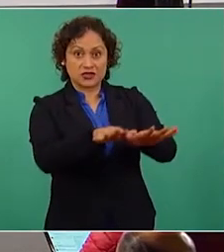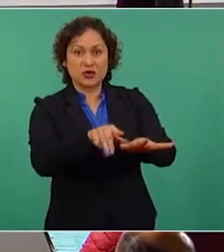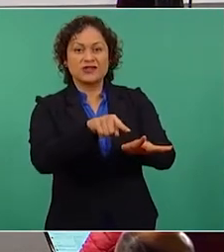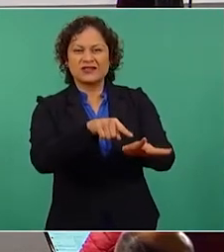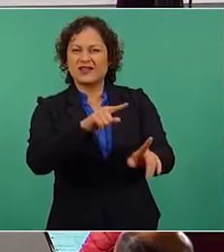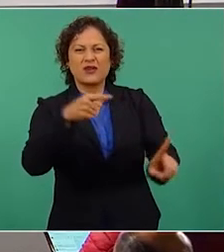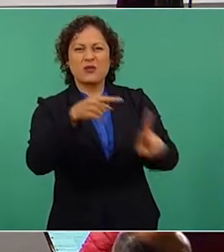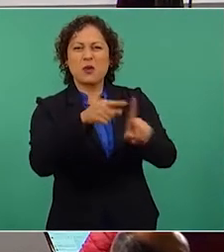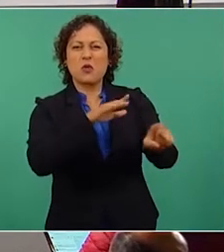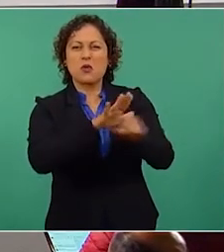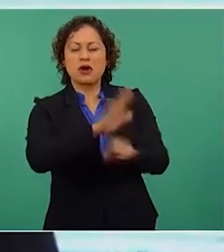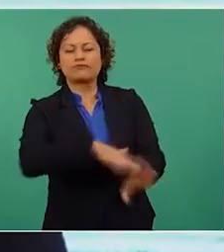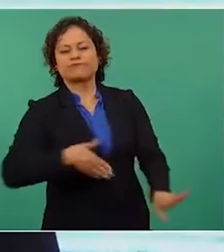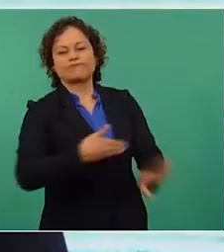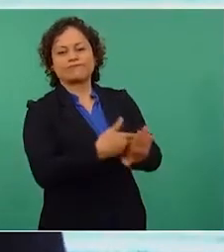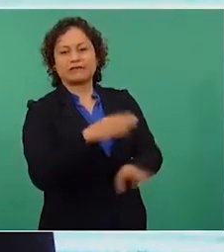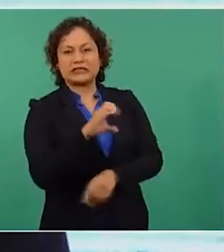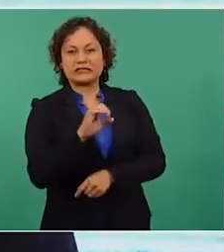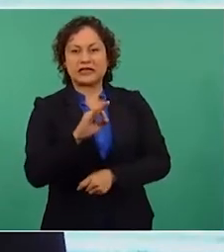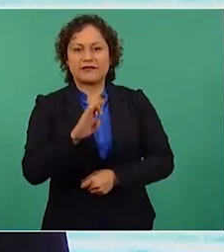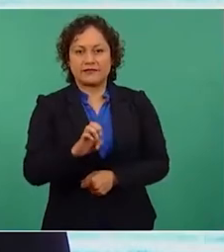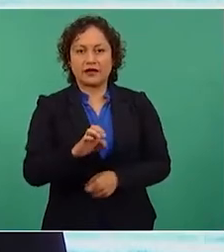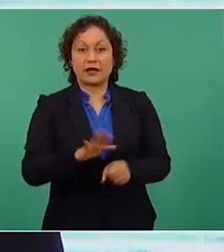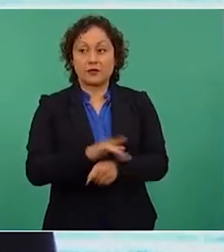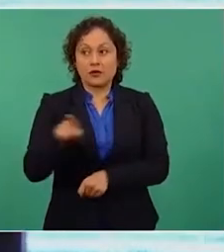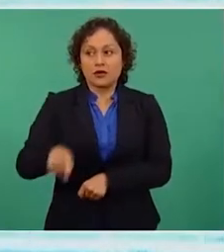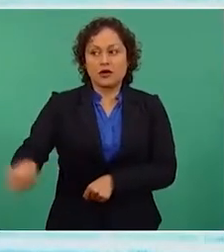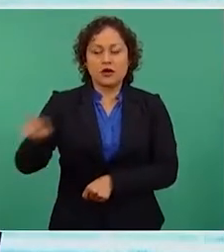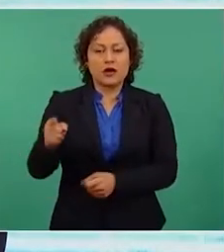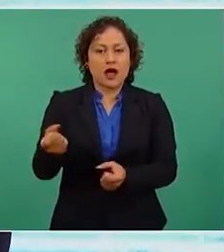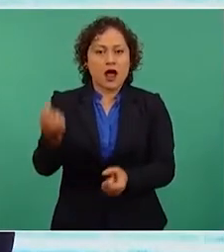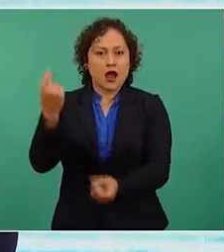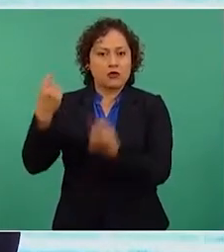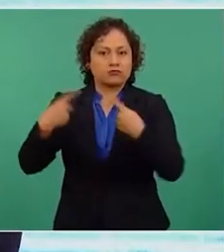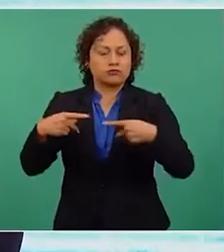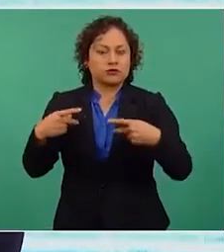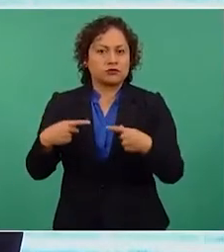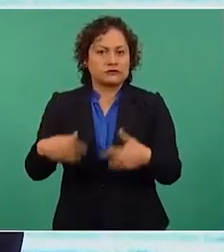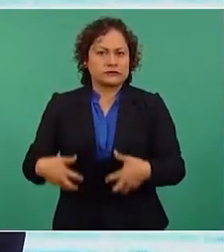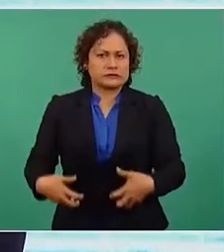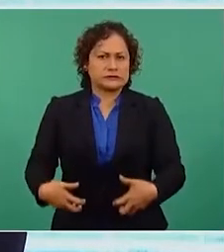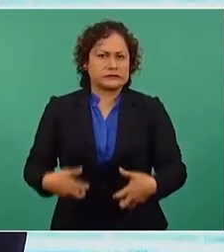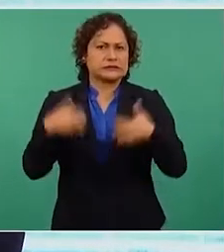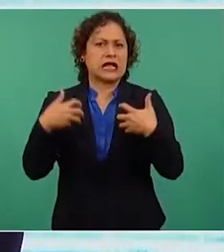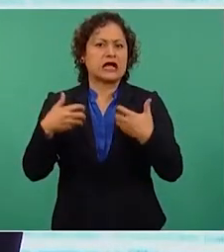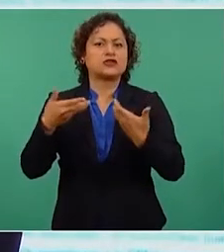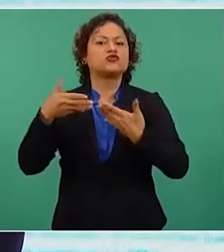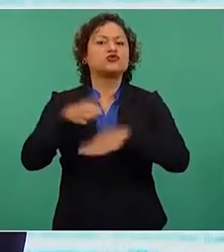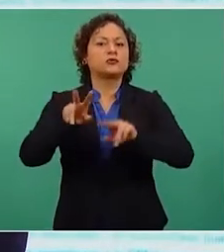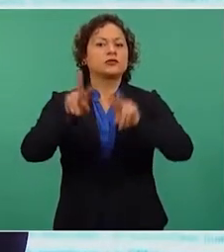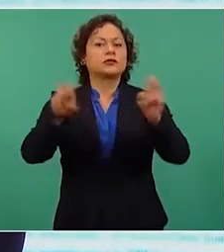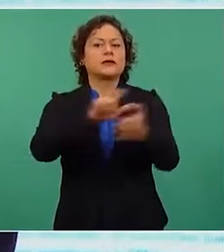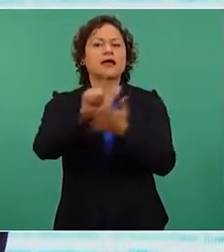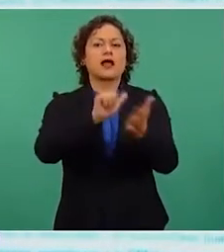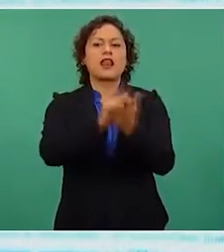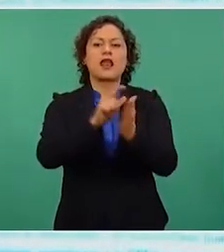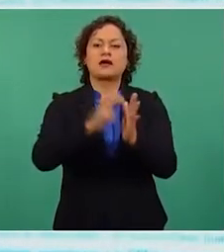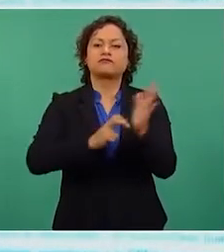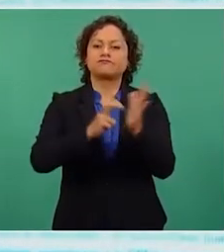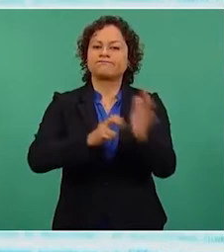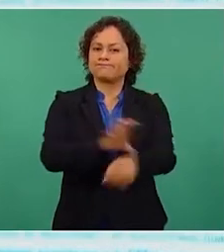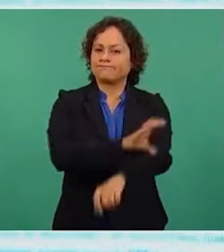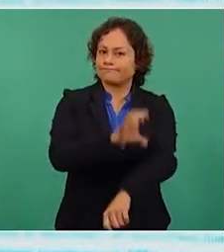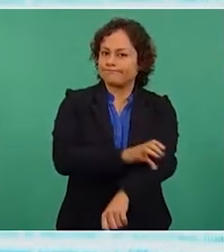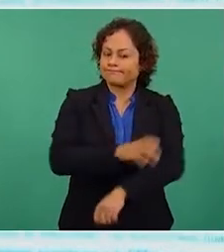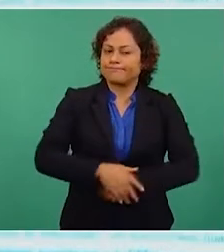porque hay gente muy enojada con la reforma eléctrica y busca que la opinión pública se ponga en contra, aunque las